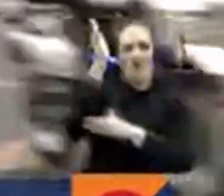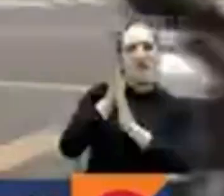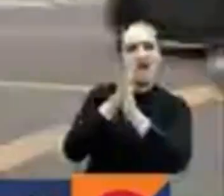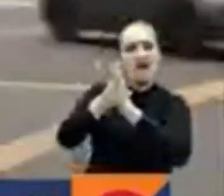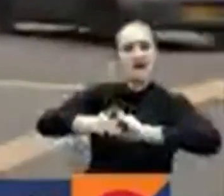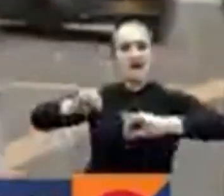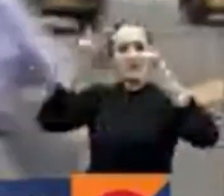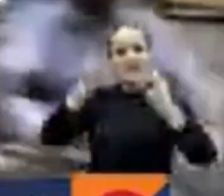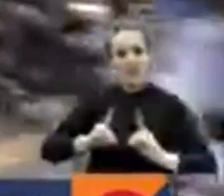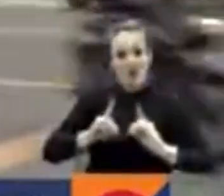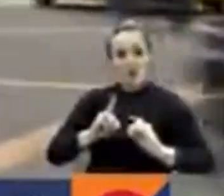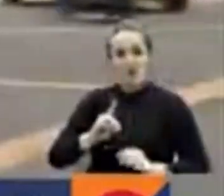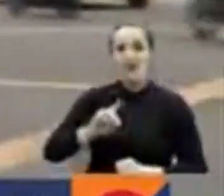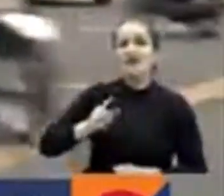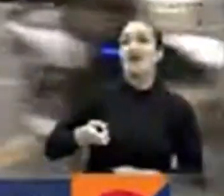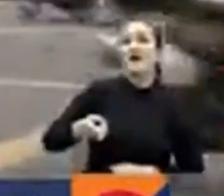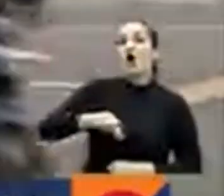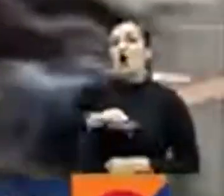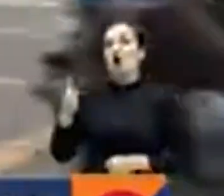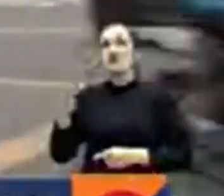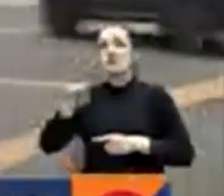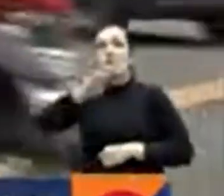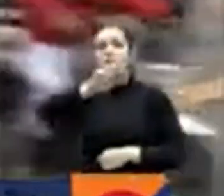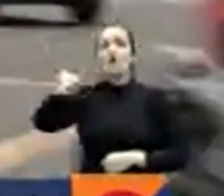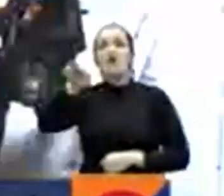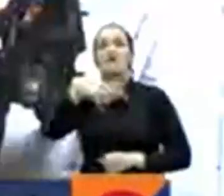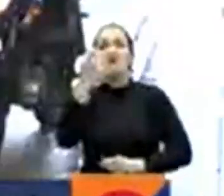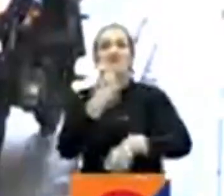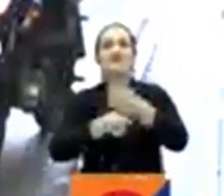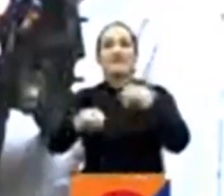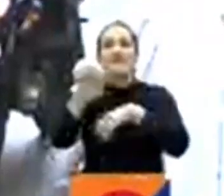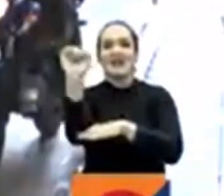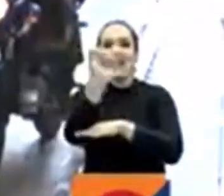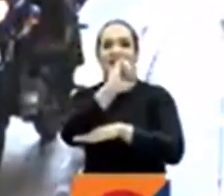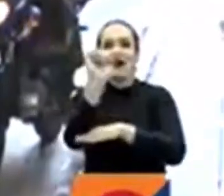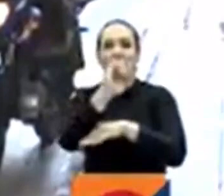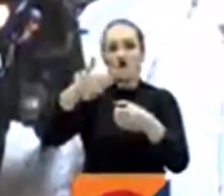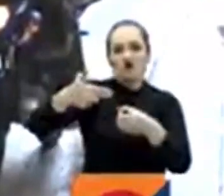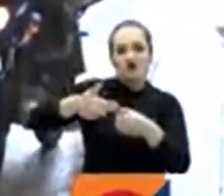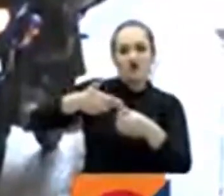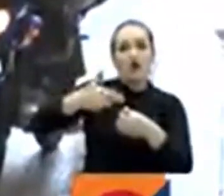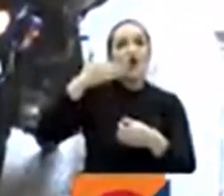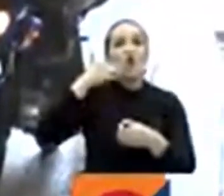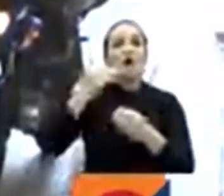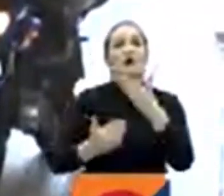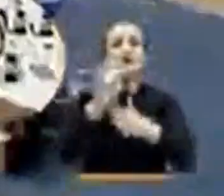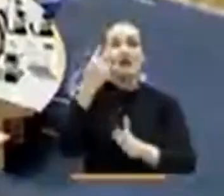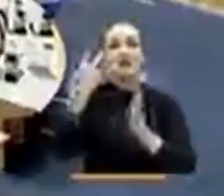semana. El otro fue el de prohibir la venta de carros a gasolina a partir del año 2035.